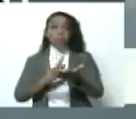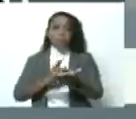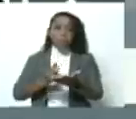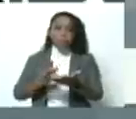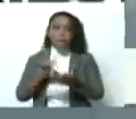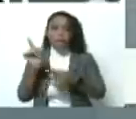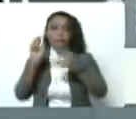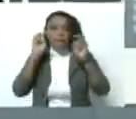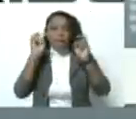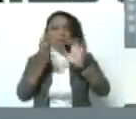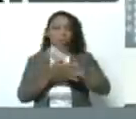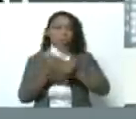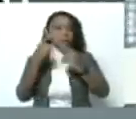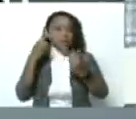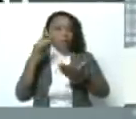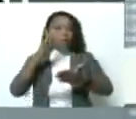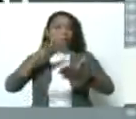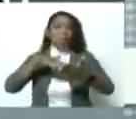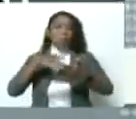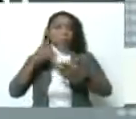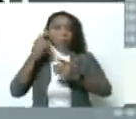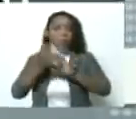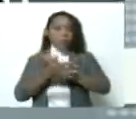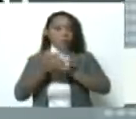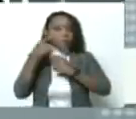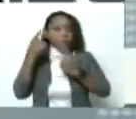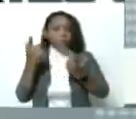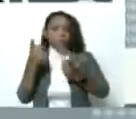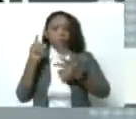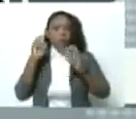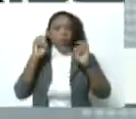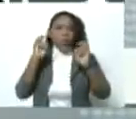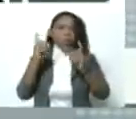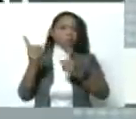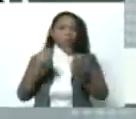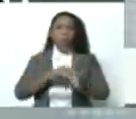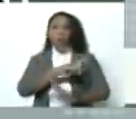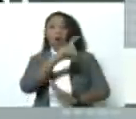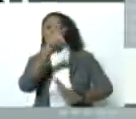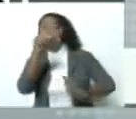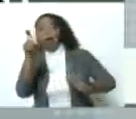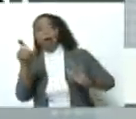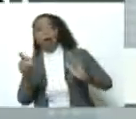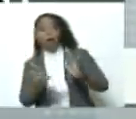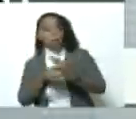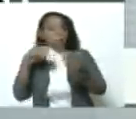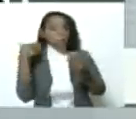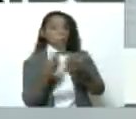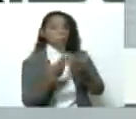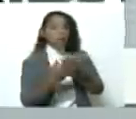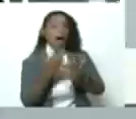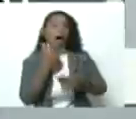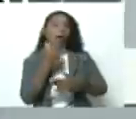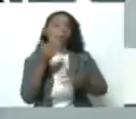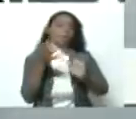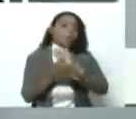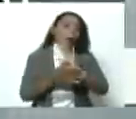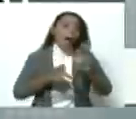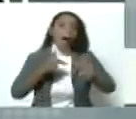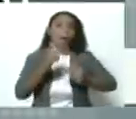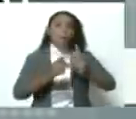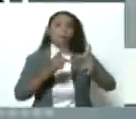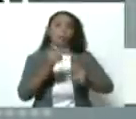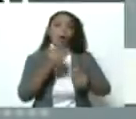son aspectos de lo que se llama la carpintería electoral. No son aspectos generalizados que demuestren que el proceso